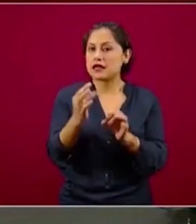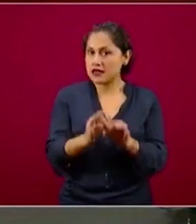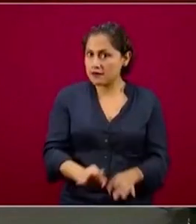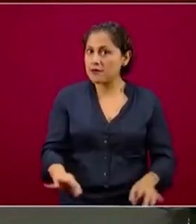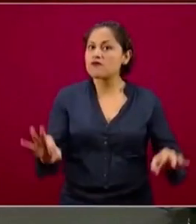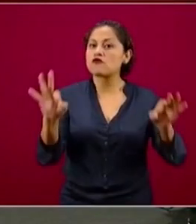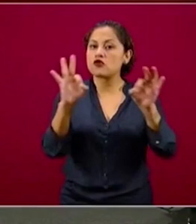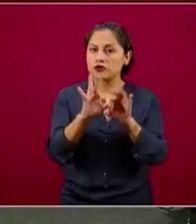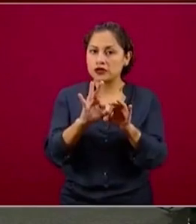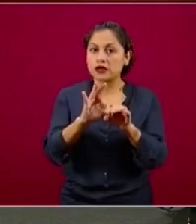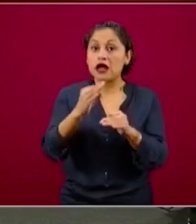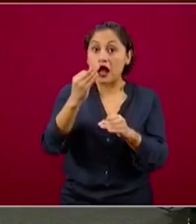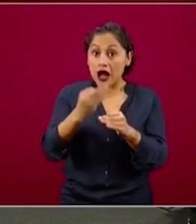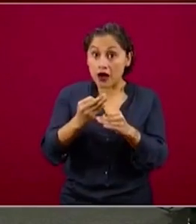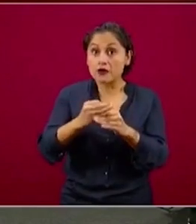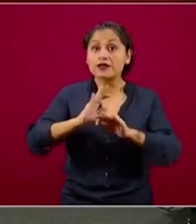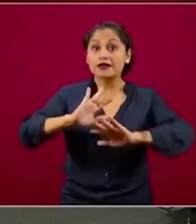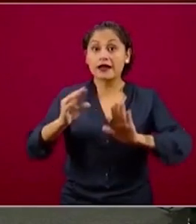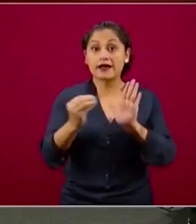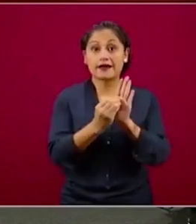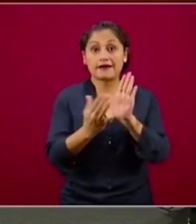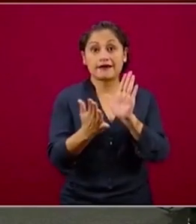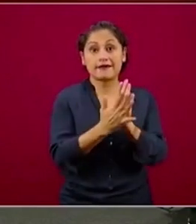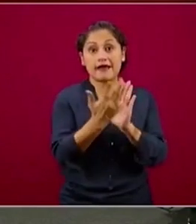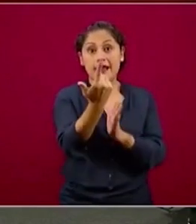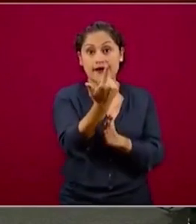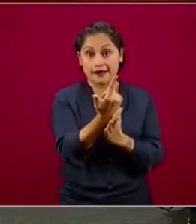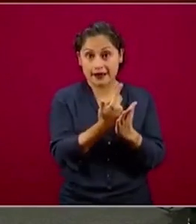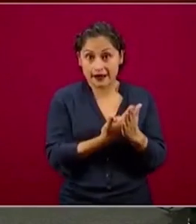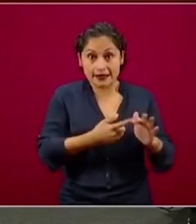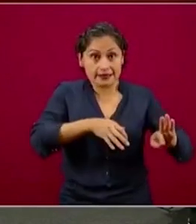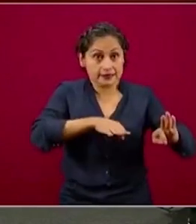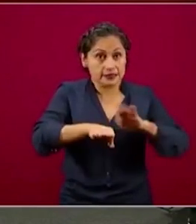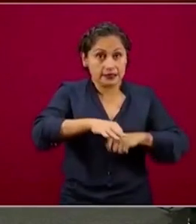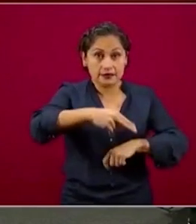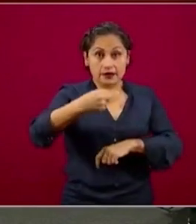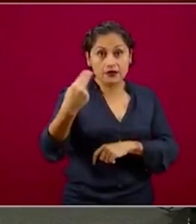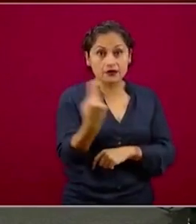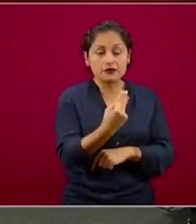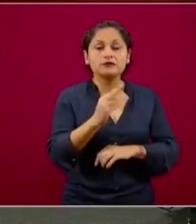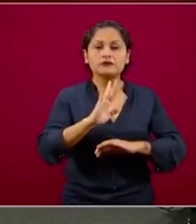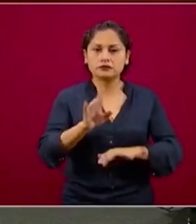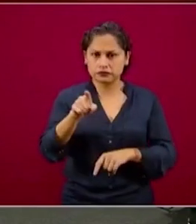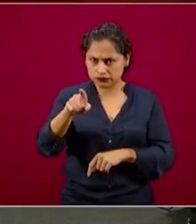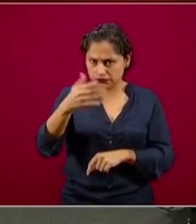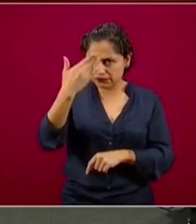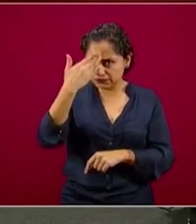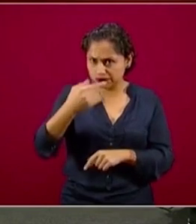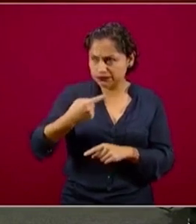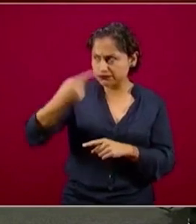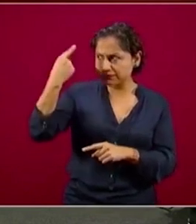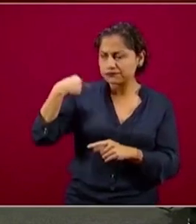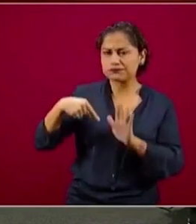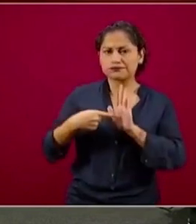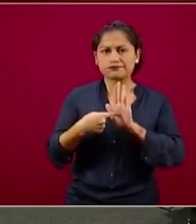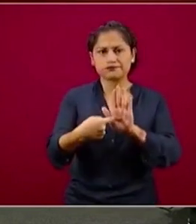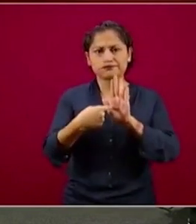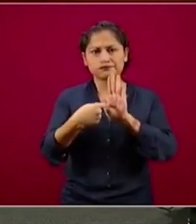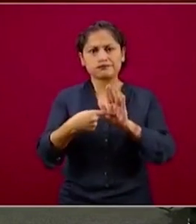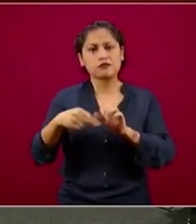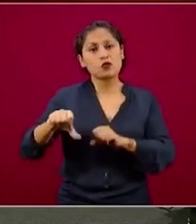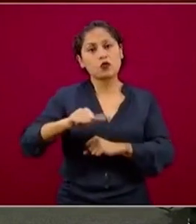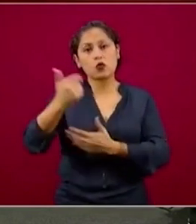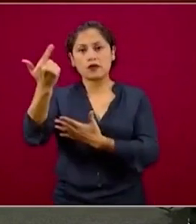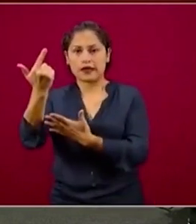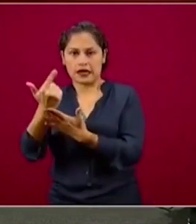de actividades esenciales que han permanecido abiertas durante la Jornada Nacional de Sana Distancia y muchas otras, una lista aún más larga,